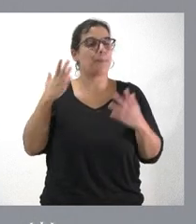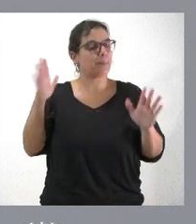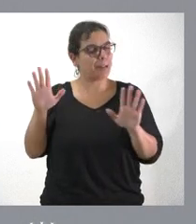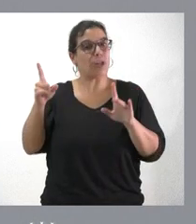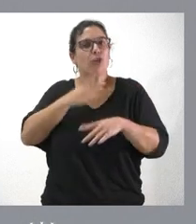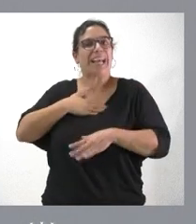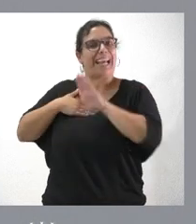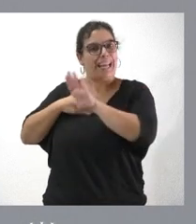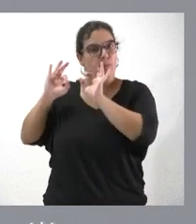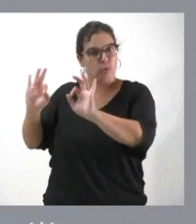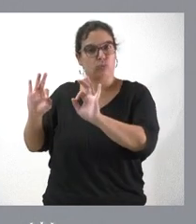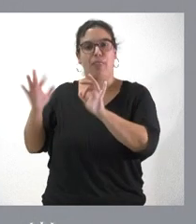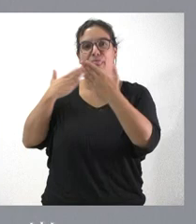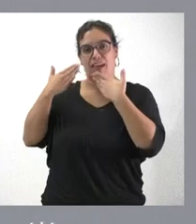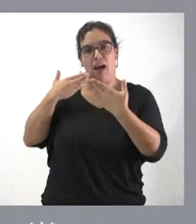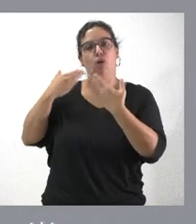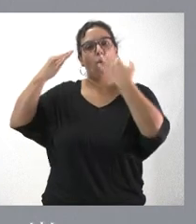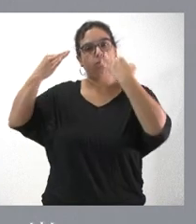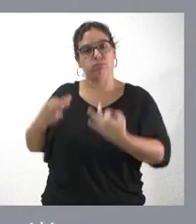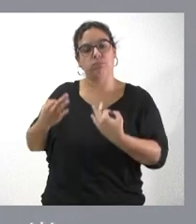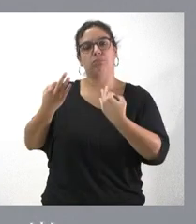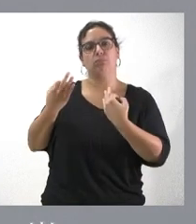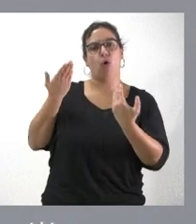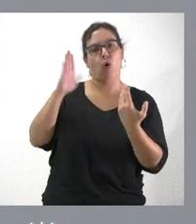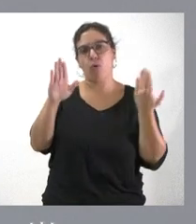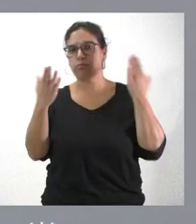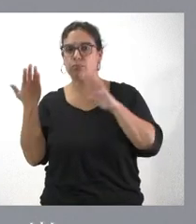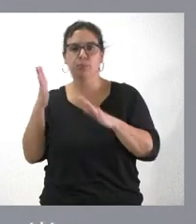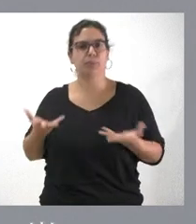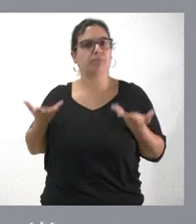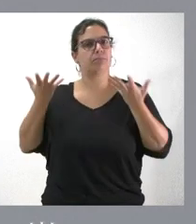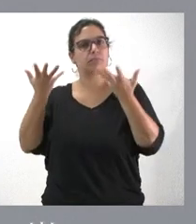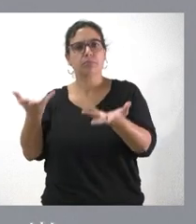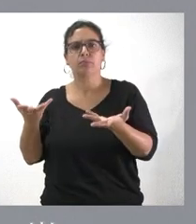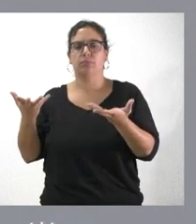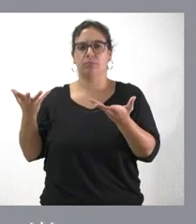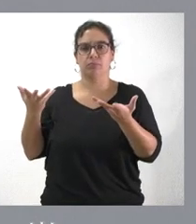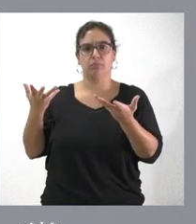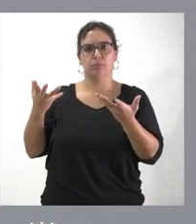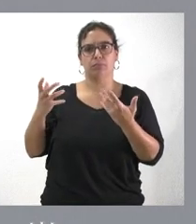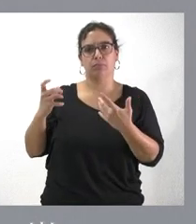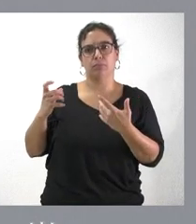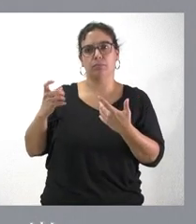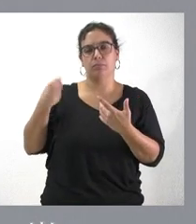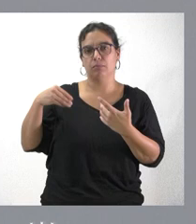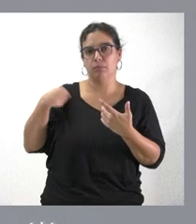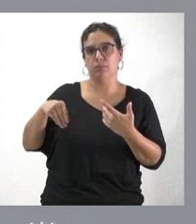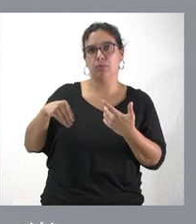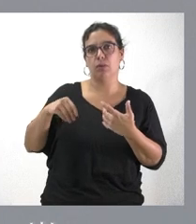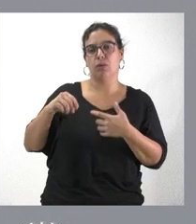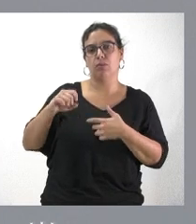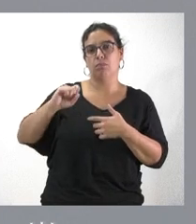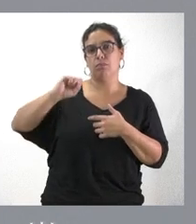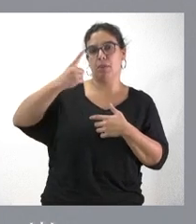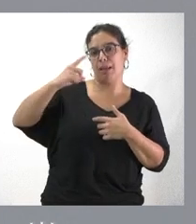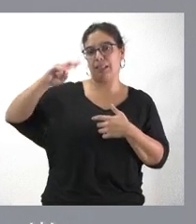deseo, que el diálogo se produzca, que esas ofertas de mano tendida de unos grupos a otros, fundamentalmente entre el primer y el segundo partido,